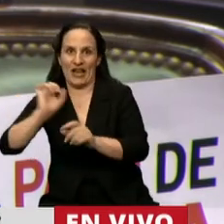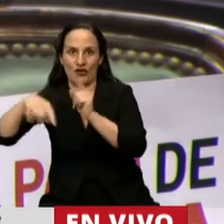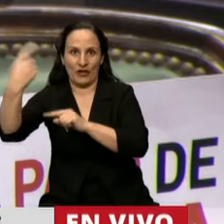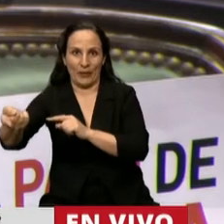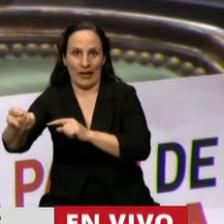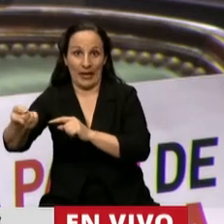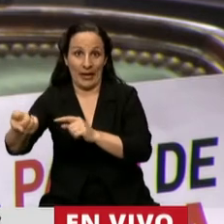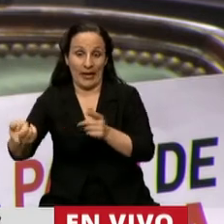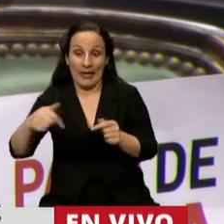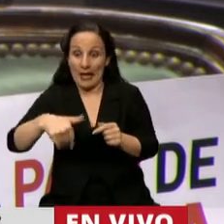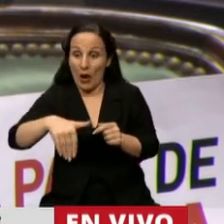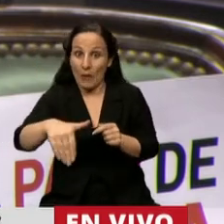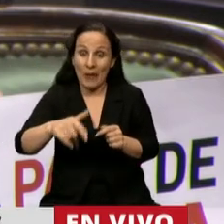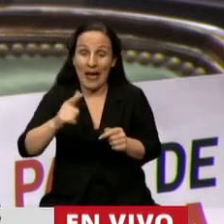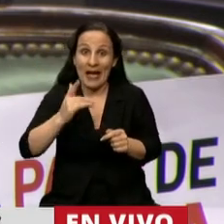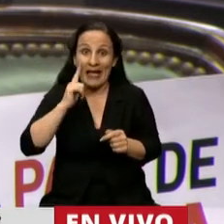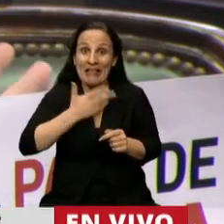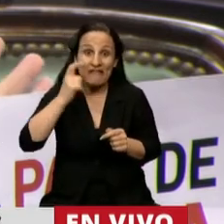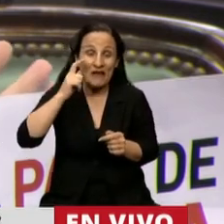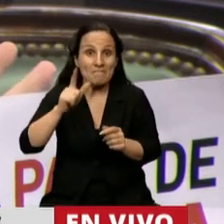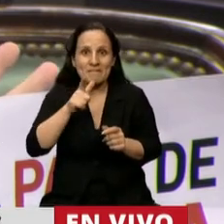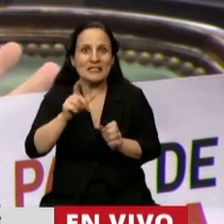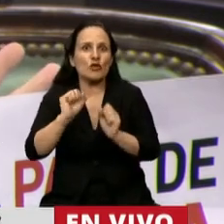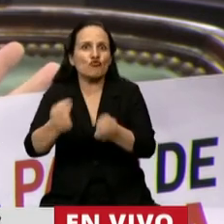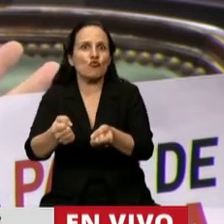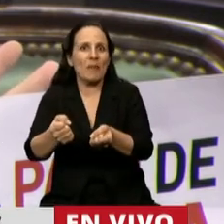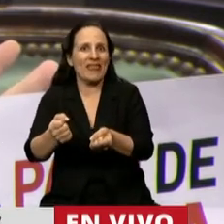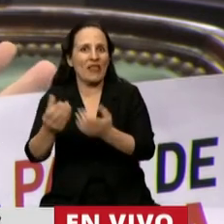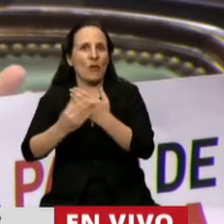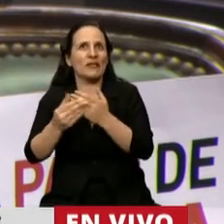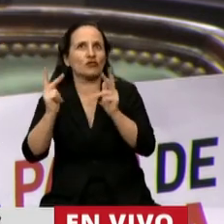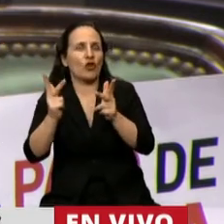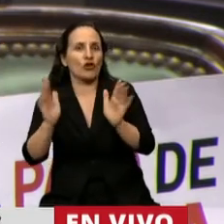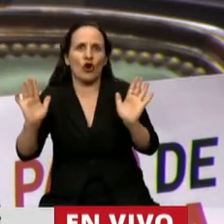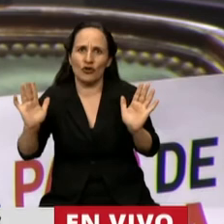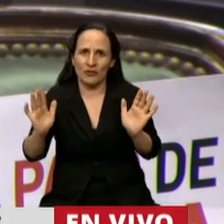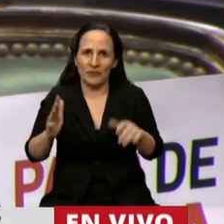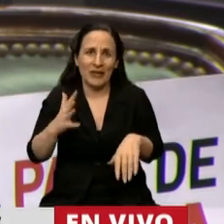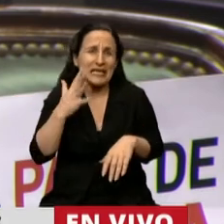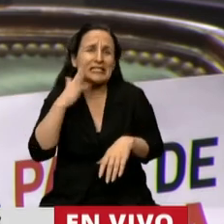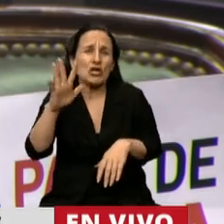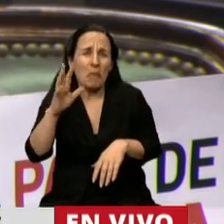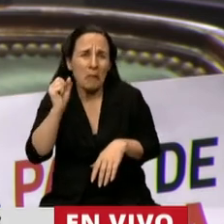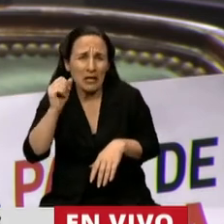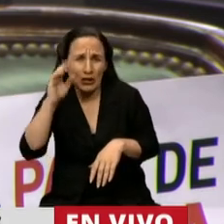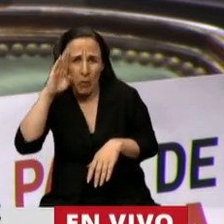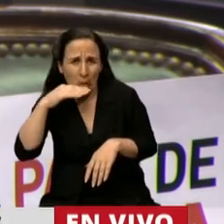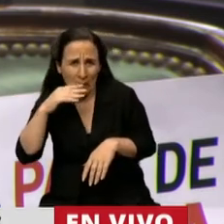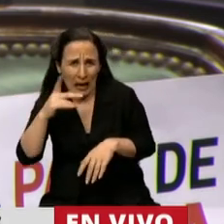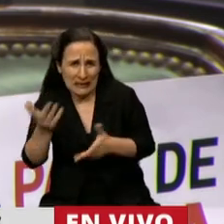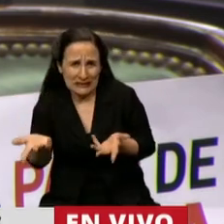cuarto IFE está suspendido, según lo que dijo el Ministro Moroni. Son 5.000 pesos por mes. Digo,